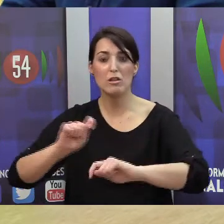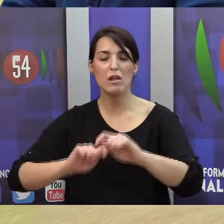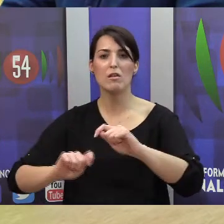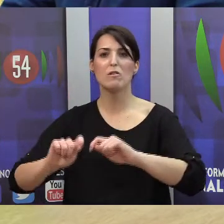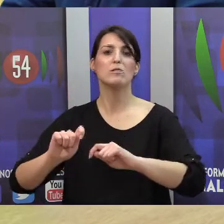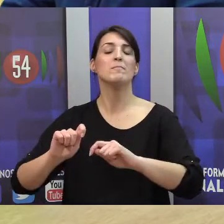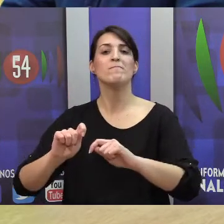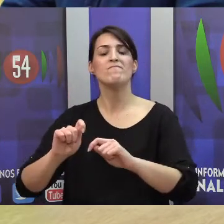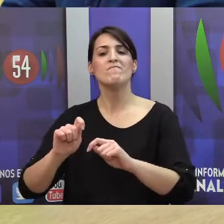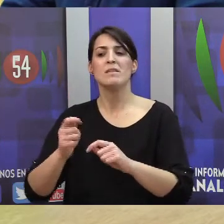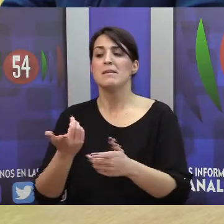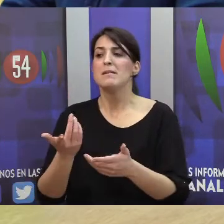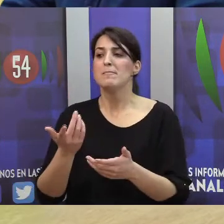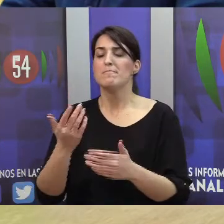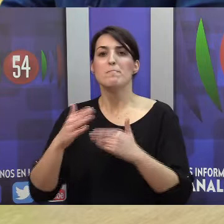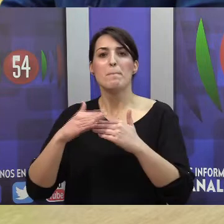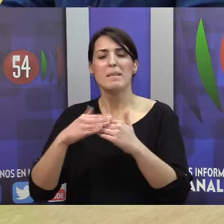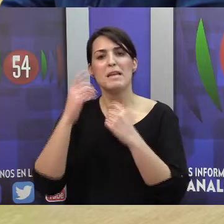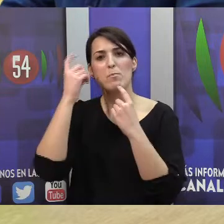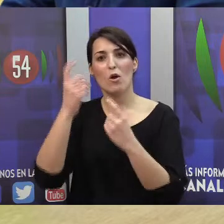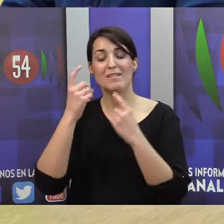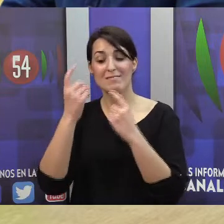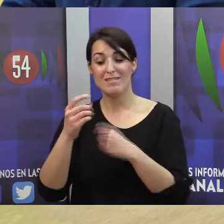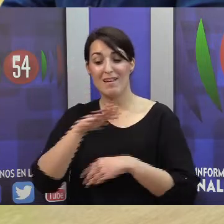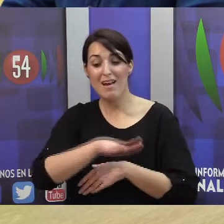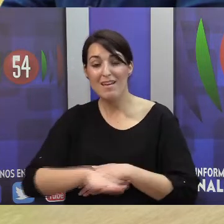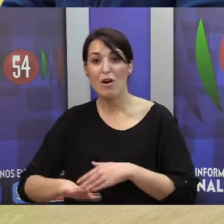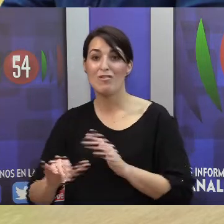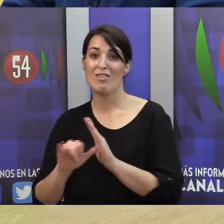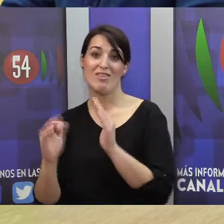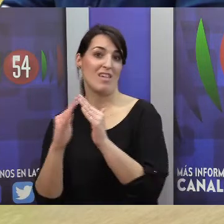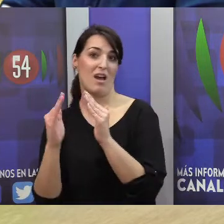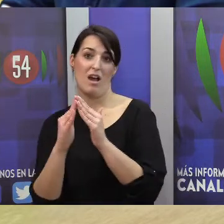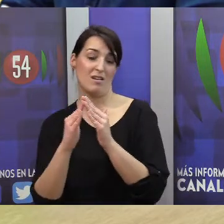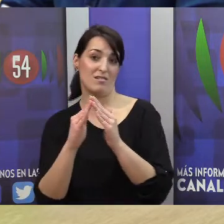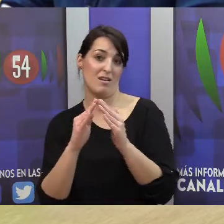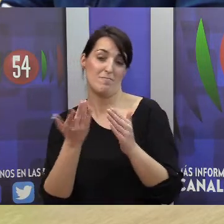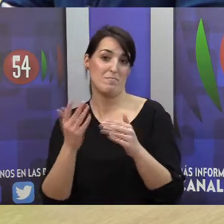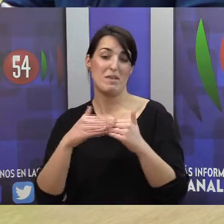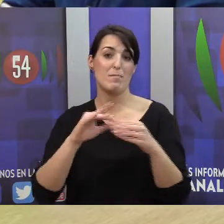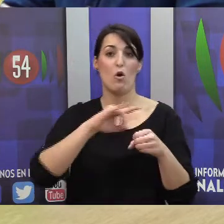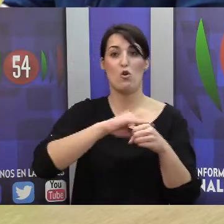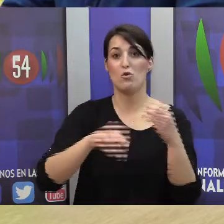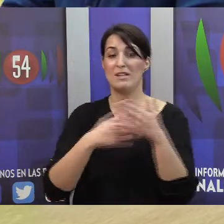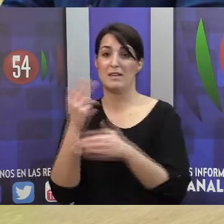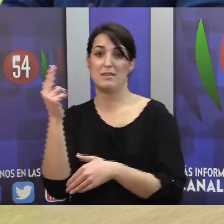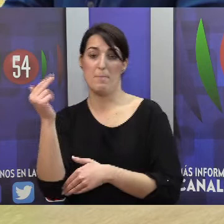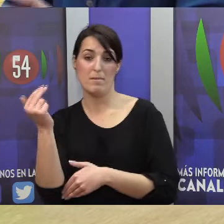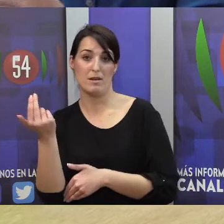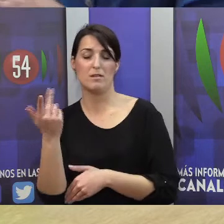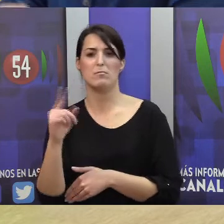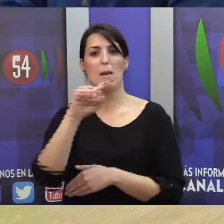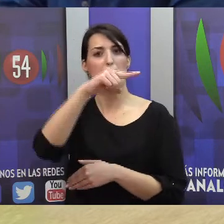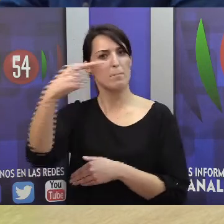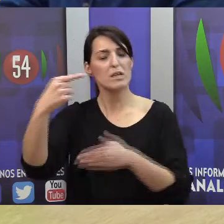intentar por lo menos tener a los niños cerca de casa, por lo menos de lunes a viernes. Alquilaron un piso, llevaban